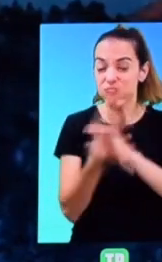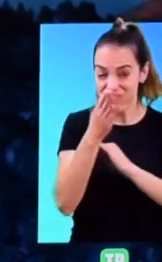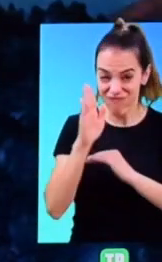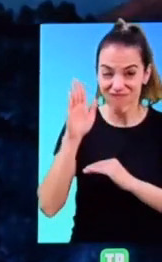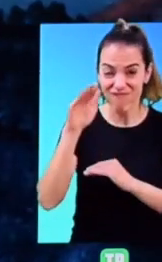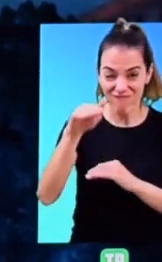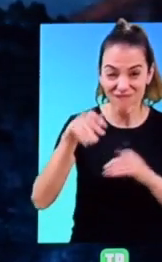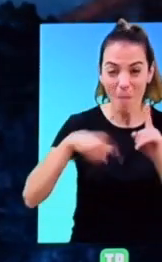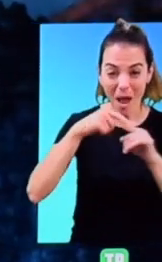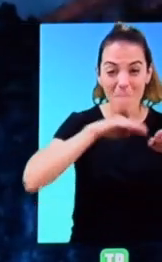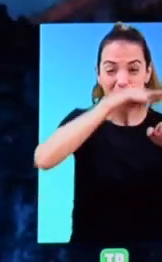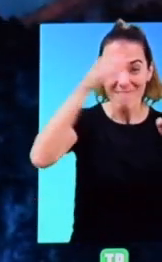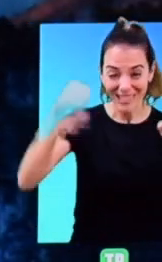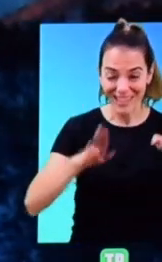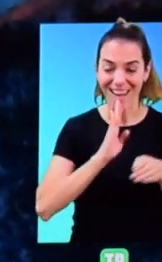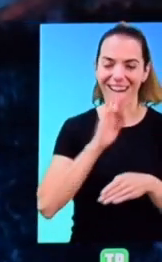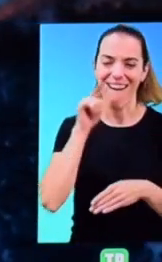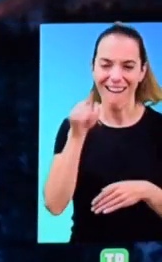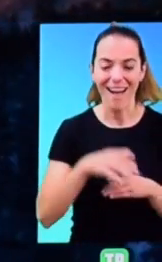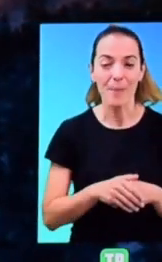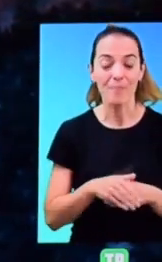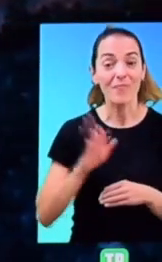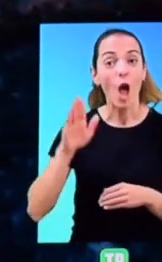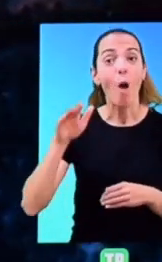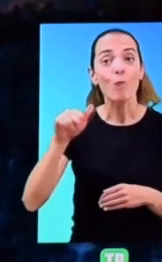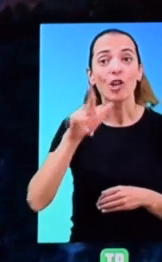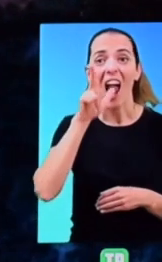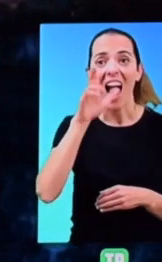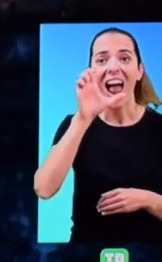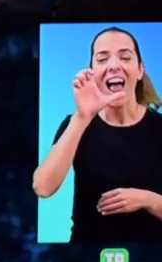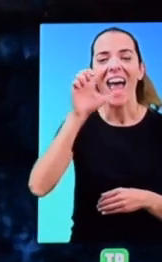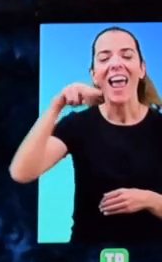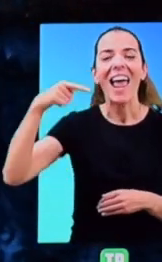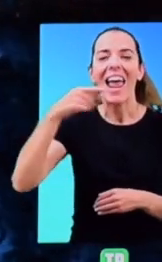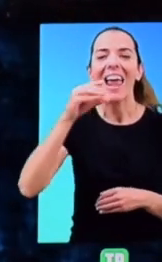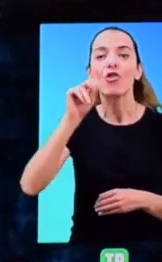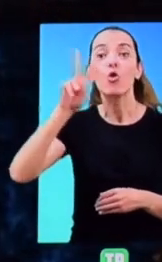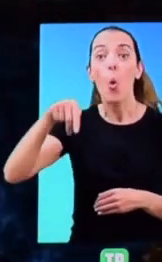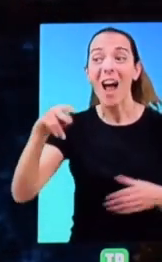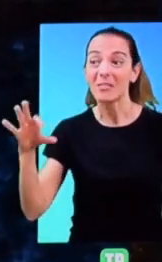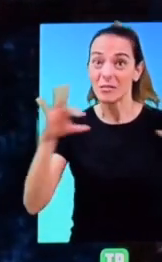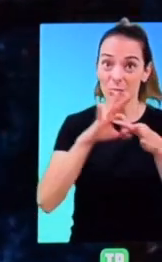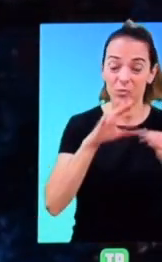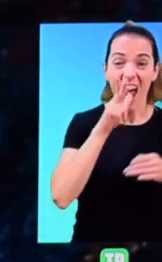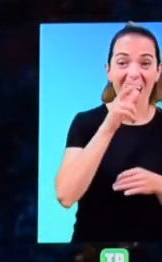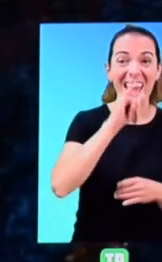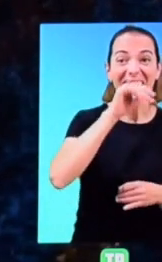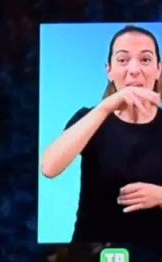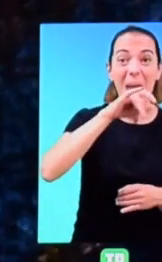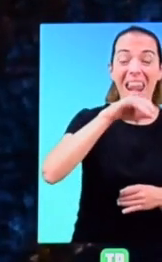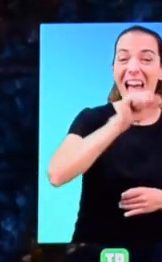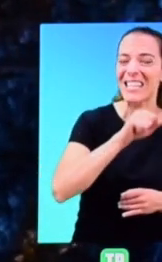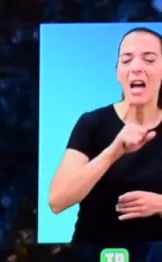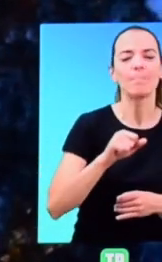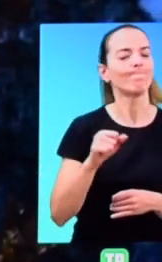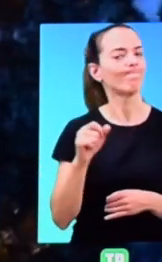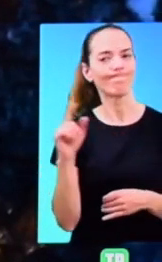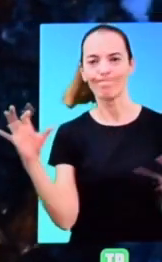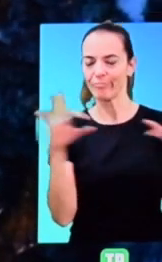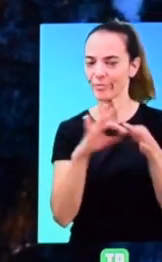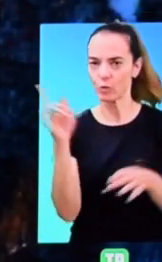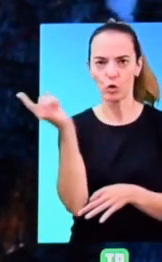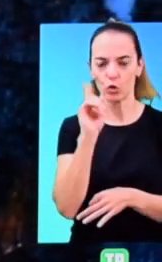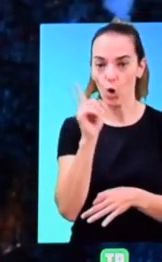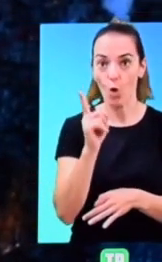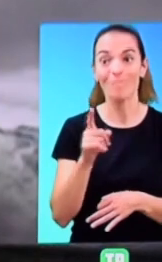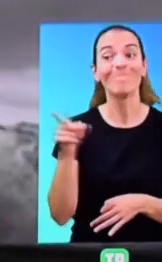Las montañas en Duan no forman parte de los Himalayas, sino que se originaron como efecto secundario del potente choque entre